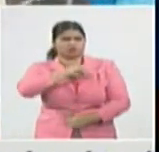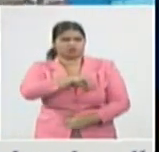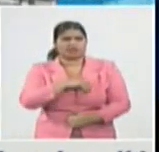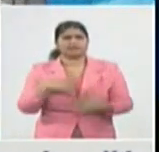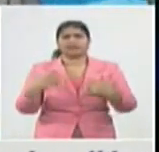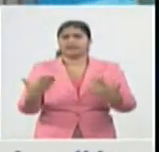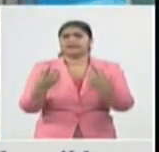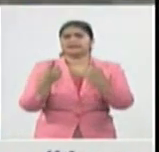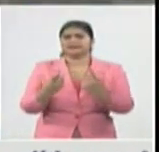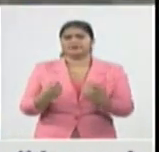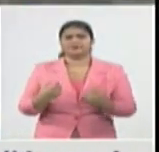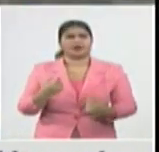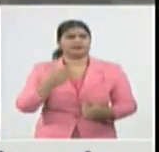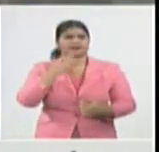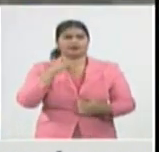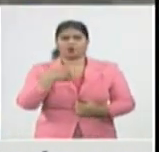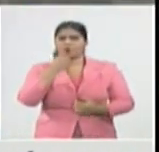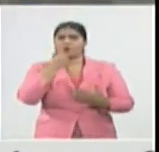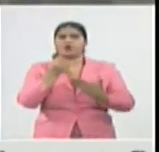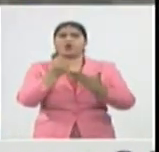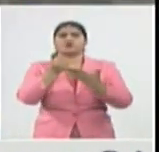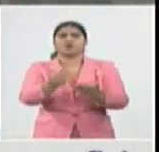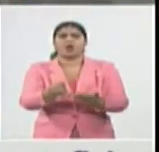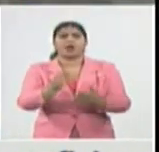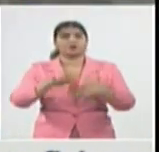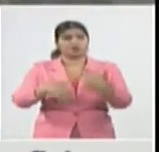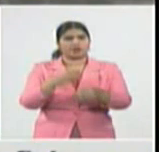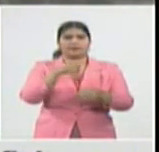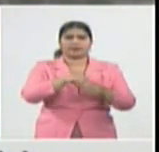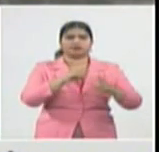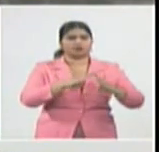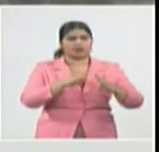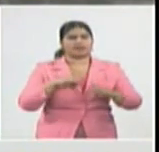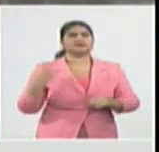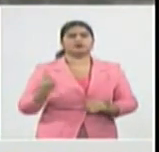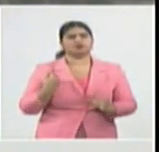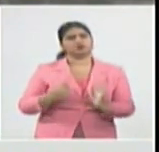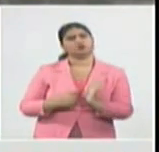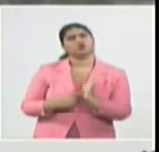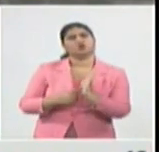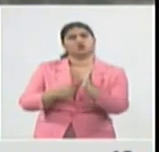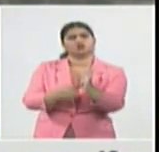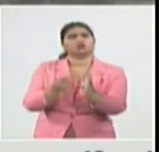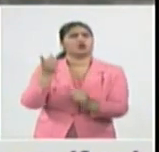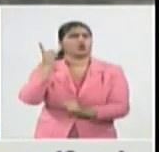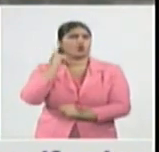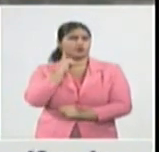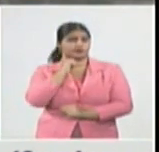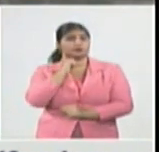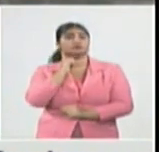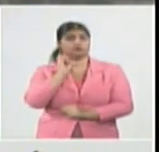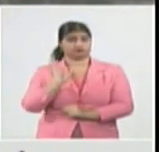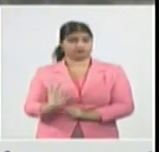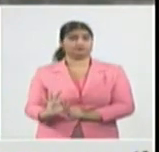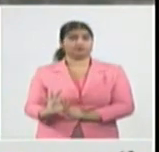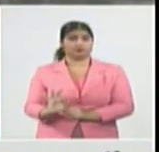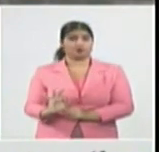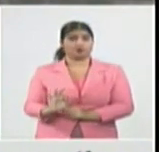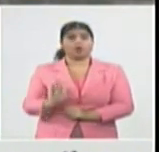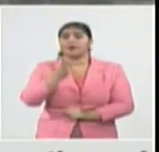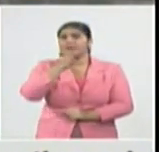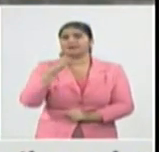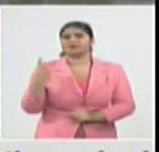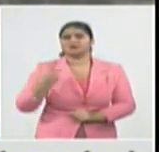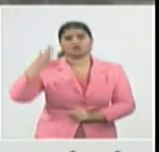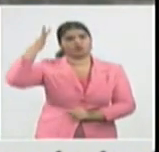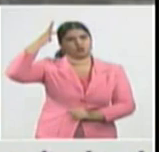incluso hasta los problemas que pudieran tener en la casa y bueno tenemos eso varias experiencias hemos implementado en nuestro centro como parte